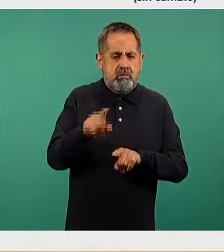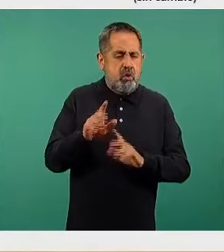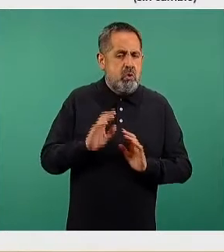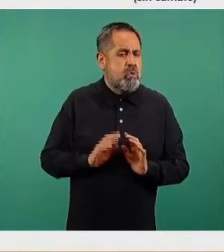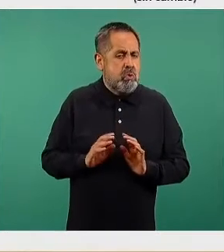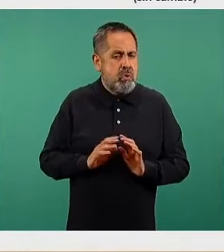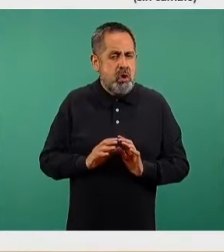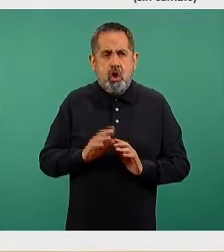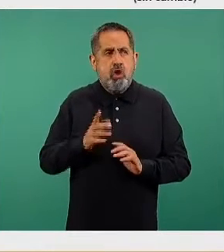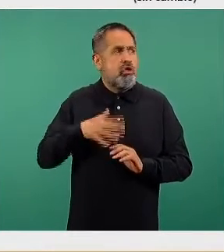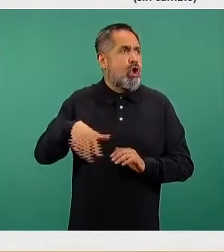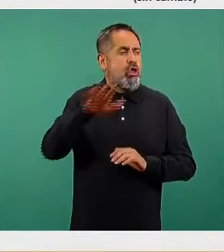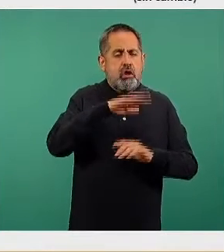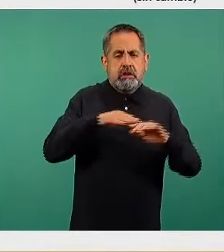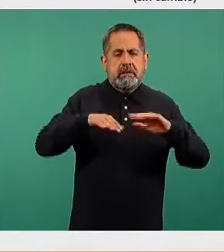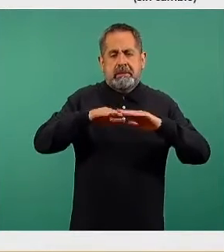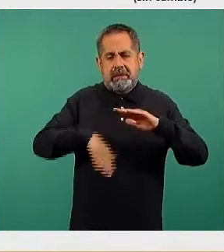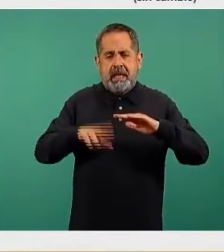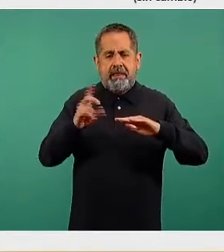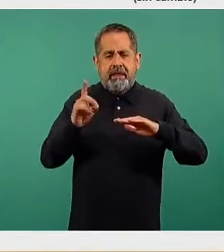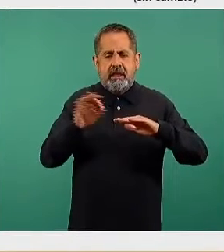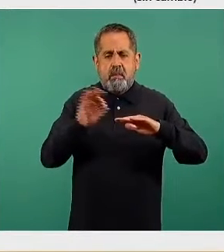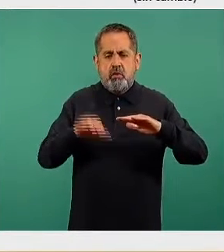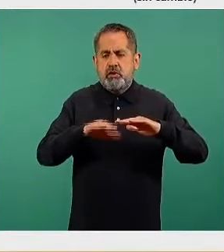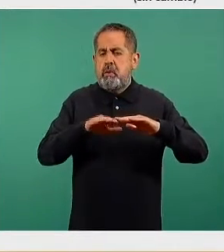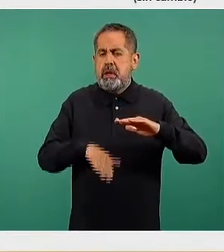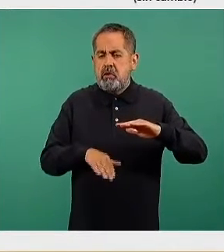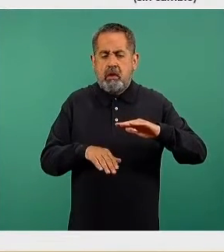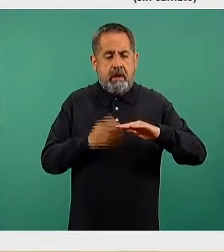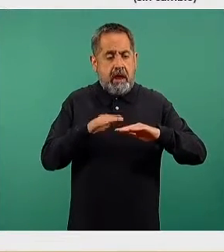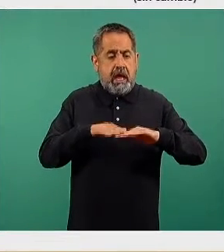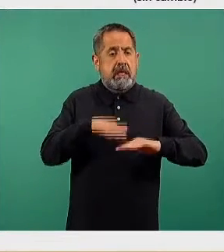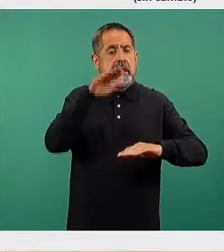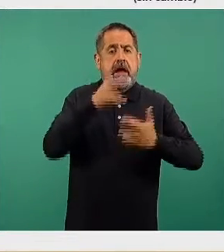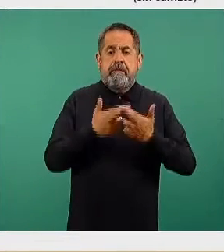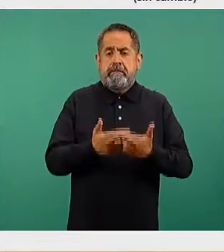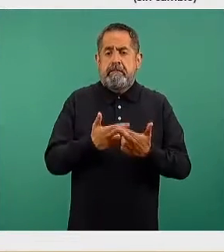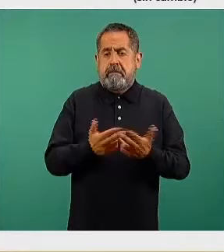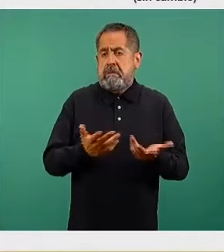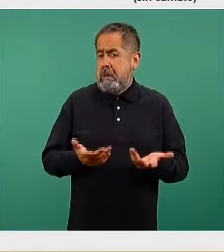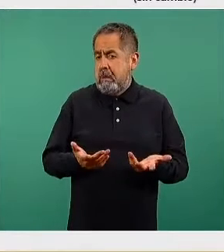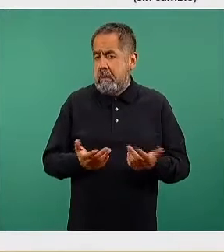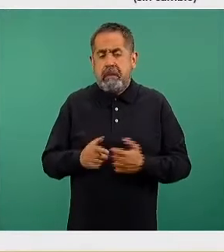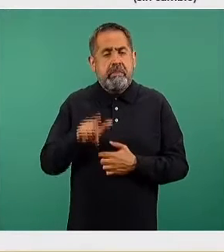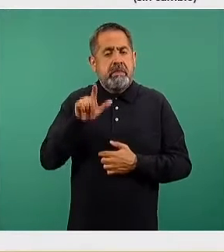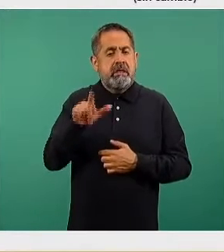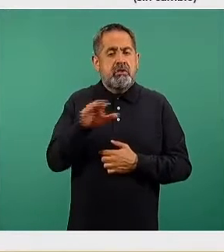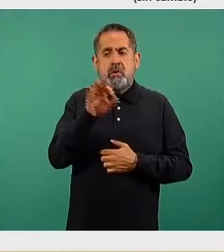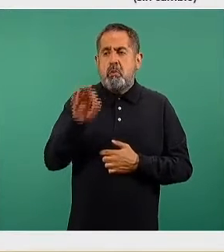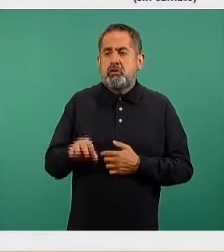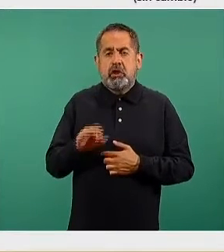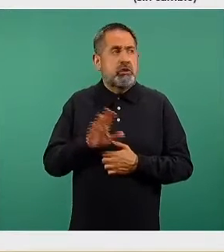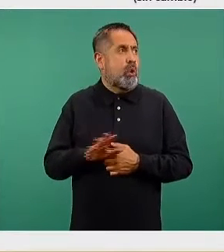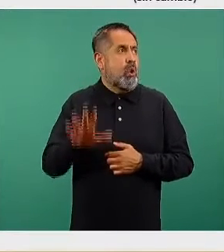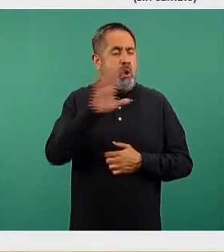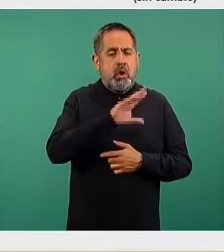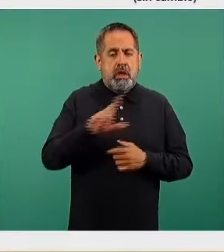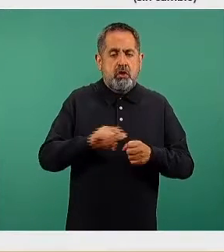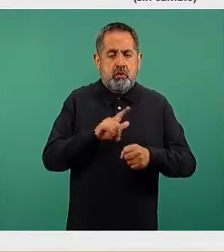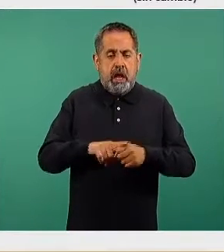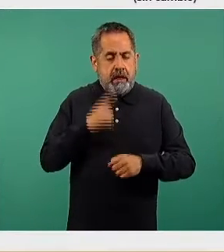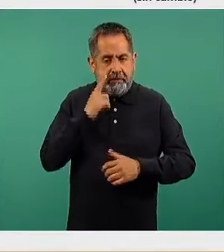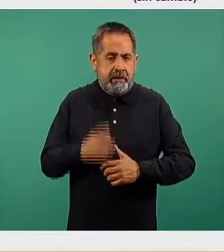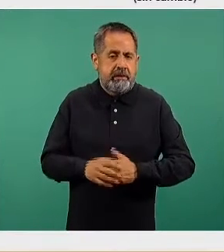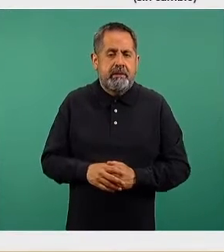por menos del 30%, lo cual hace que se mantenga en un 17% la ocupación nacional. Si vemos la siguiente